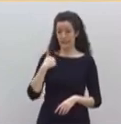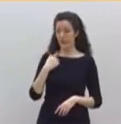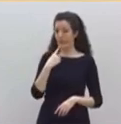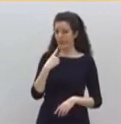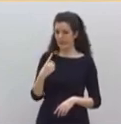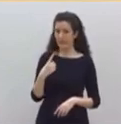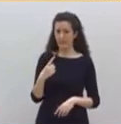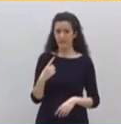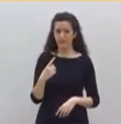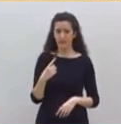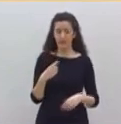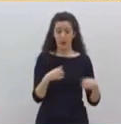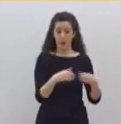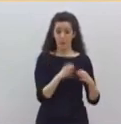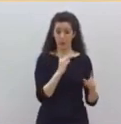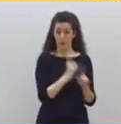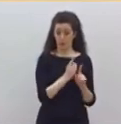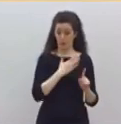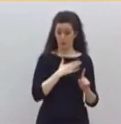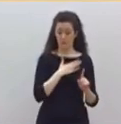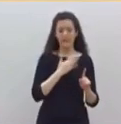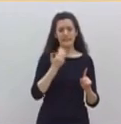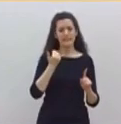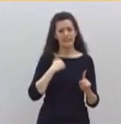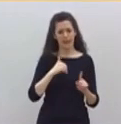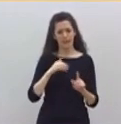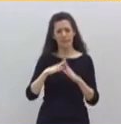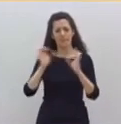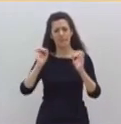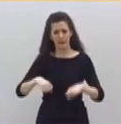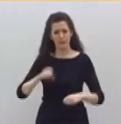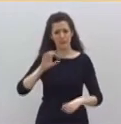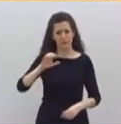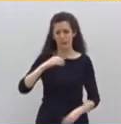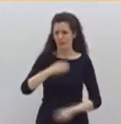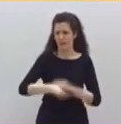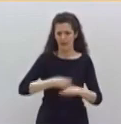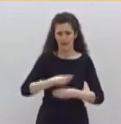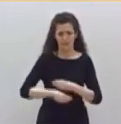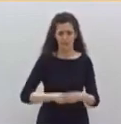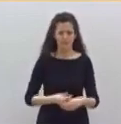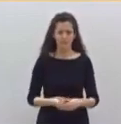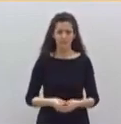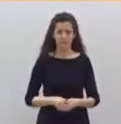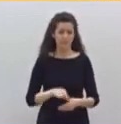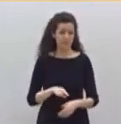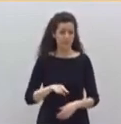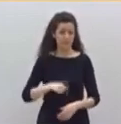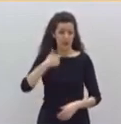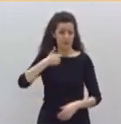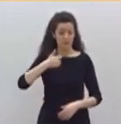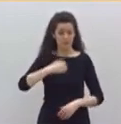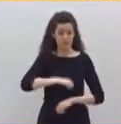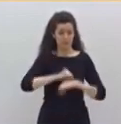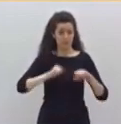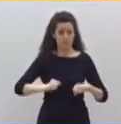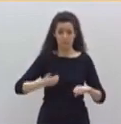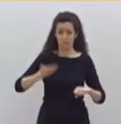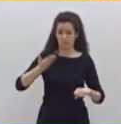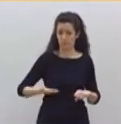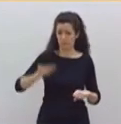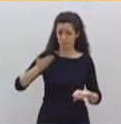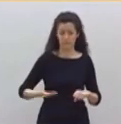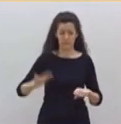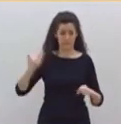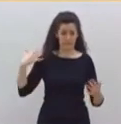pacto de Estado. Que ha sido, además, el más generoso que haya dado la oposición al Gobierno en la historia democrática de